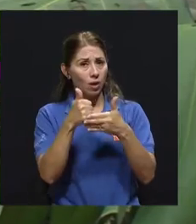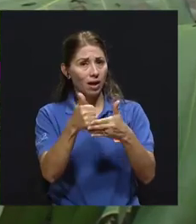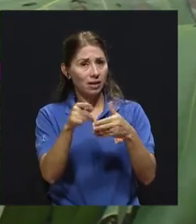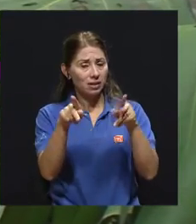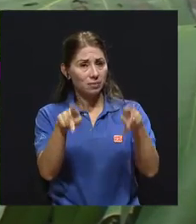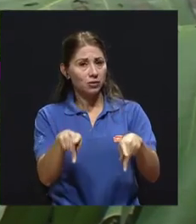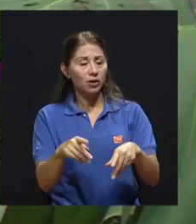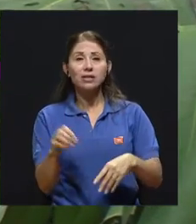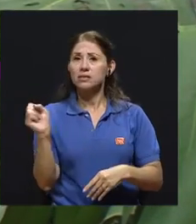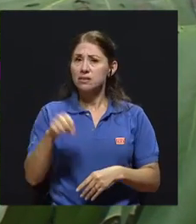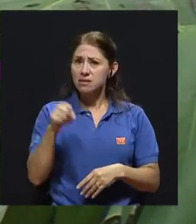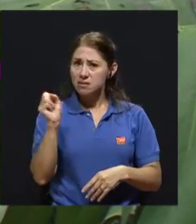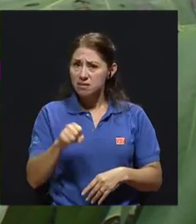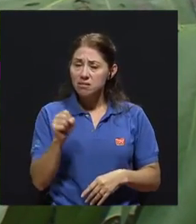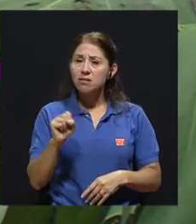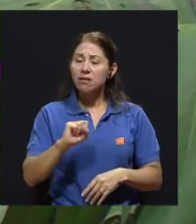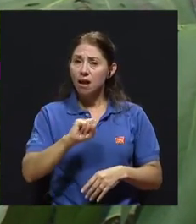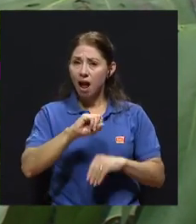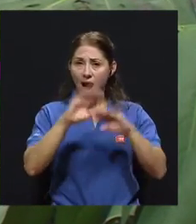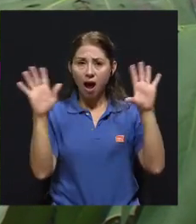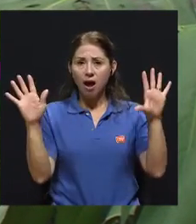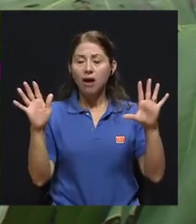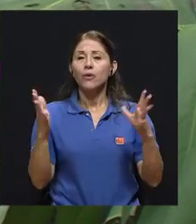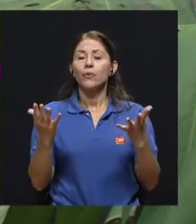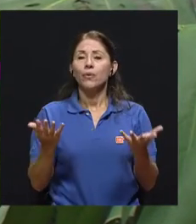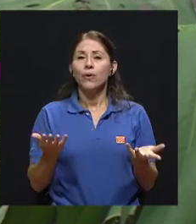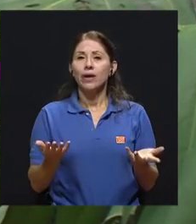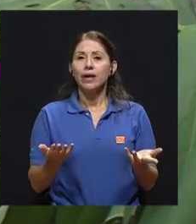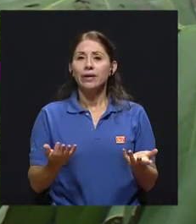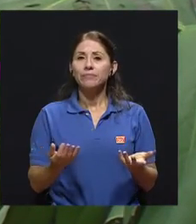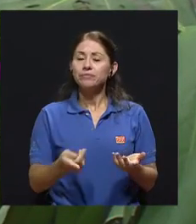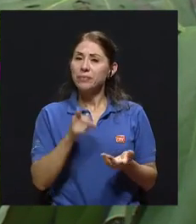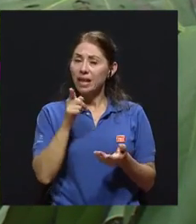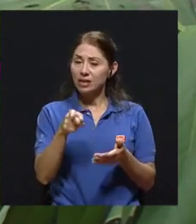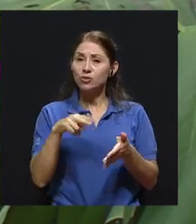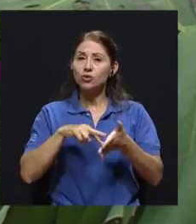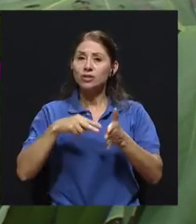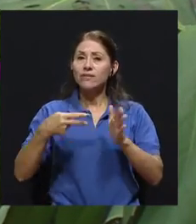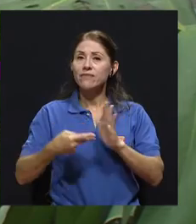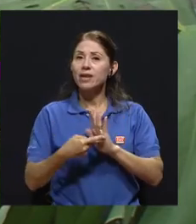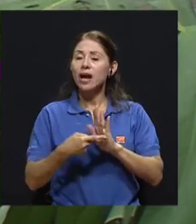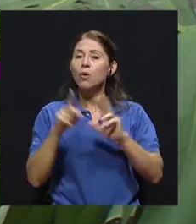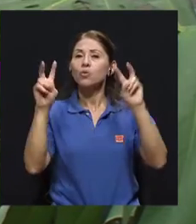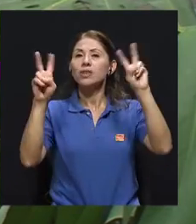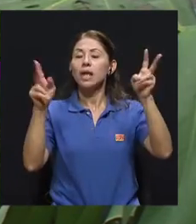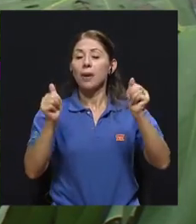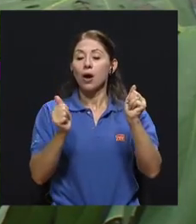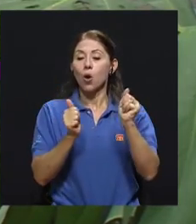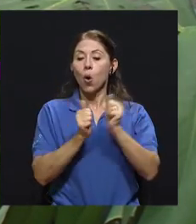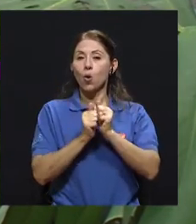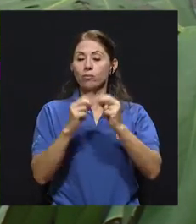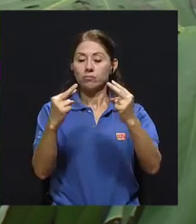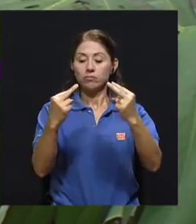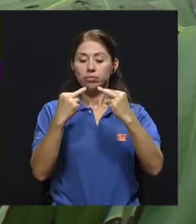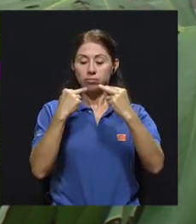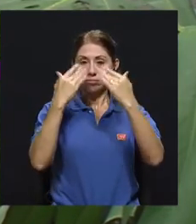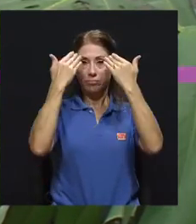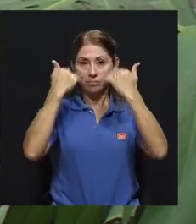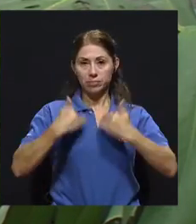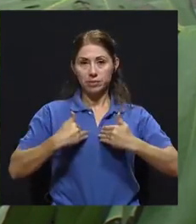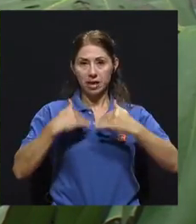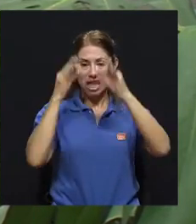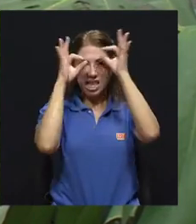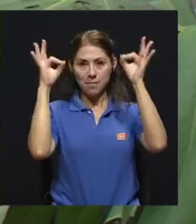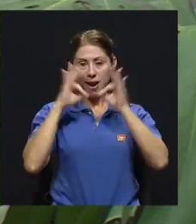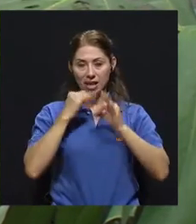claro, por supuesto. En tanto esto implica un tema con la imagen del sí mismo, o bien, como decíamos antes,